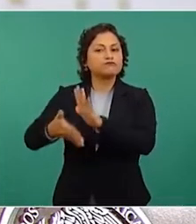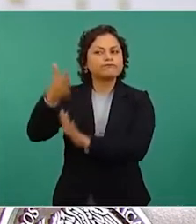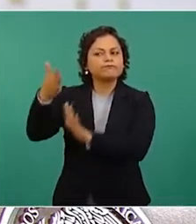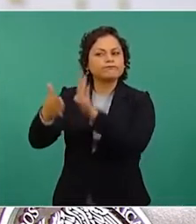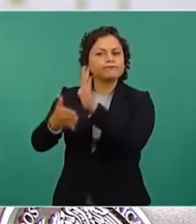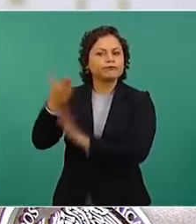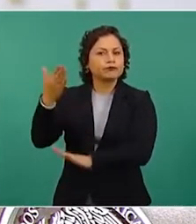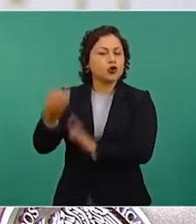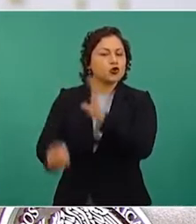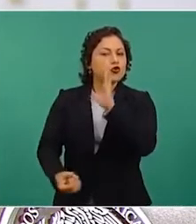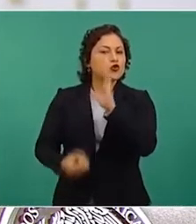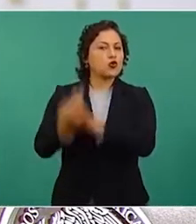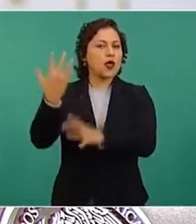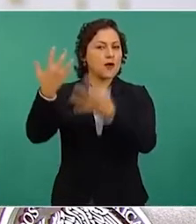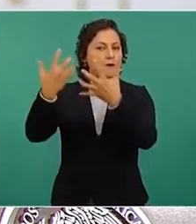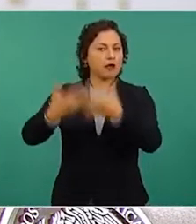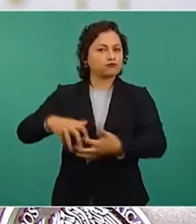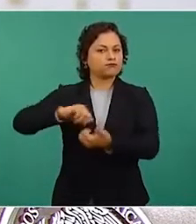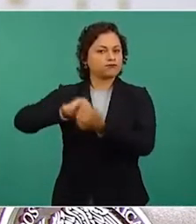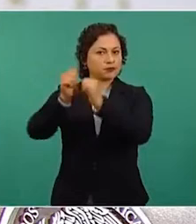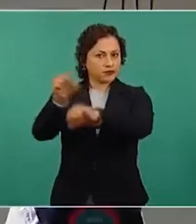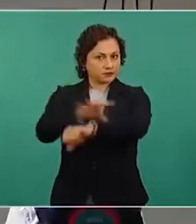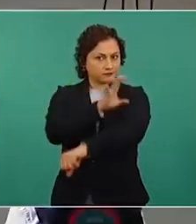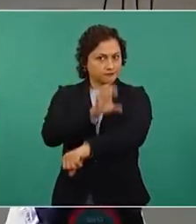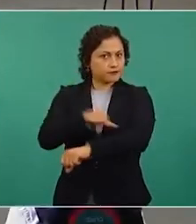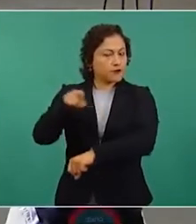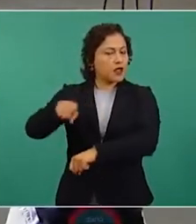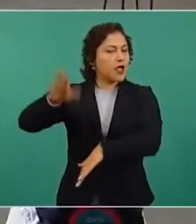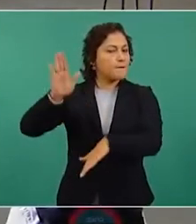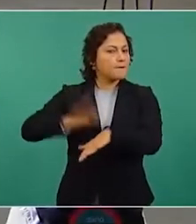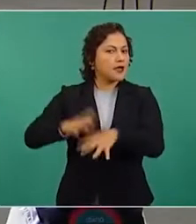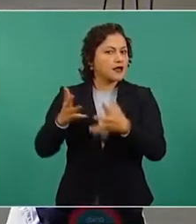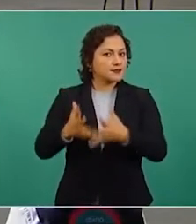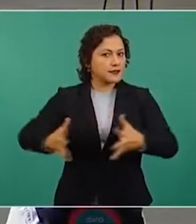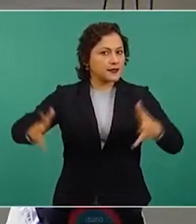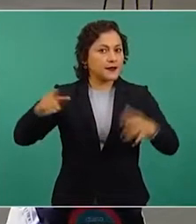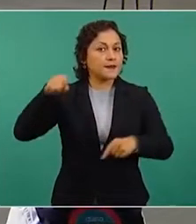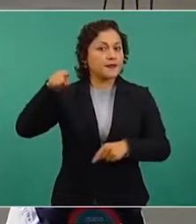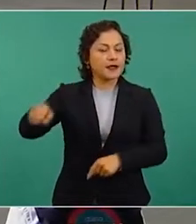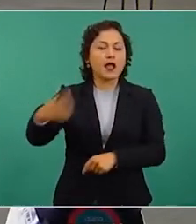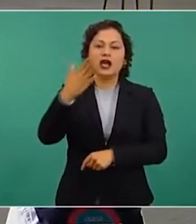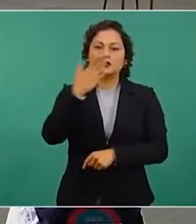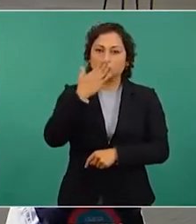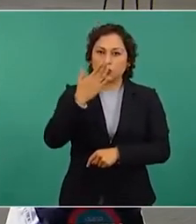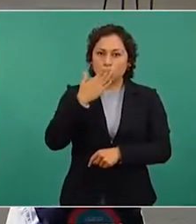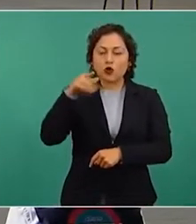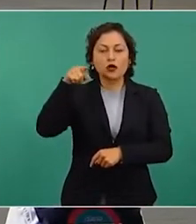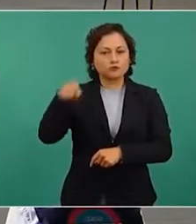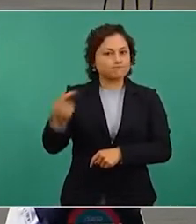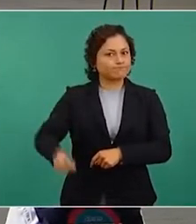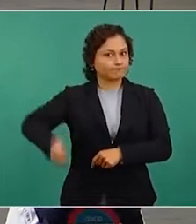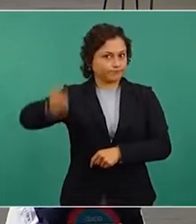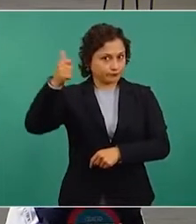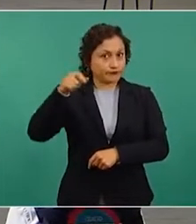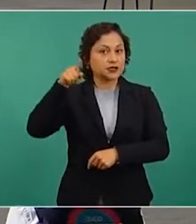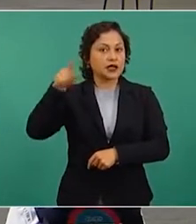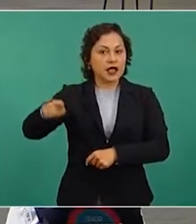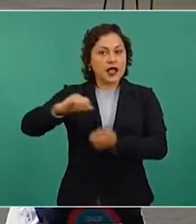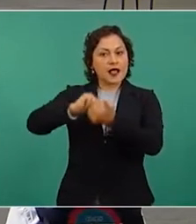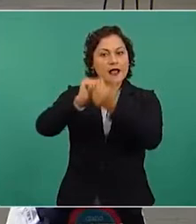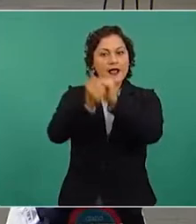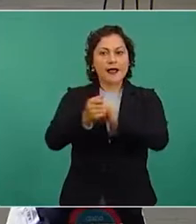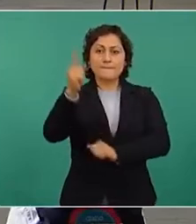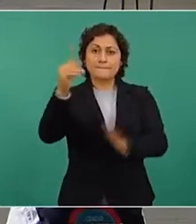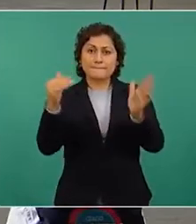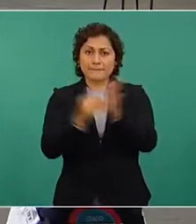del mundo y la más importante de Latinoamérica, en Puerto Peñasco, Sonora. Producirá mil megawatts y